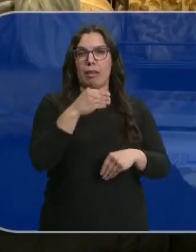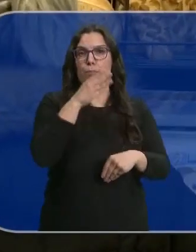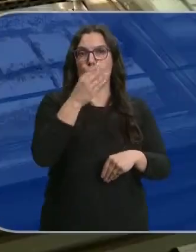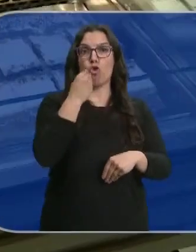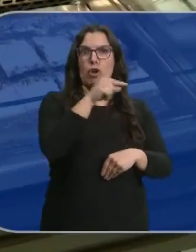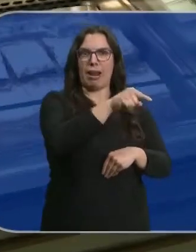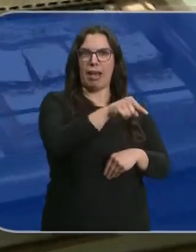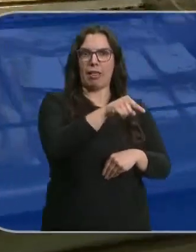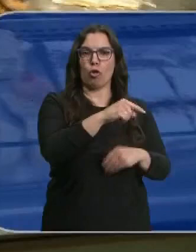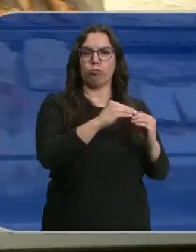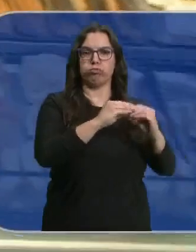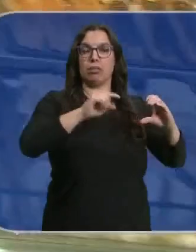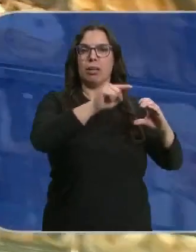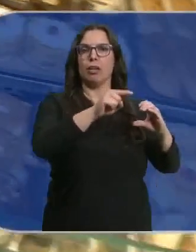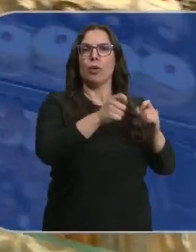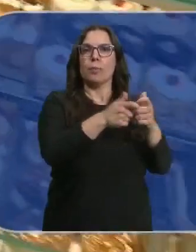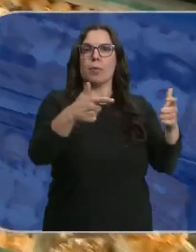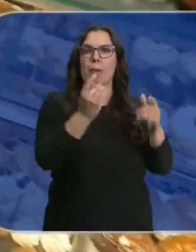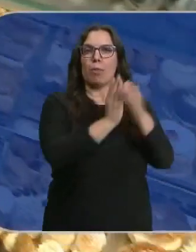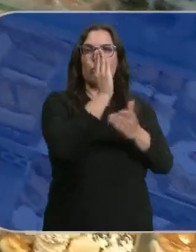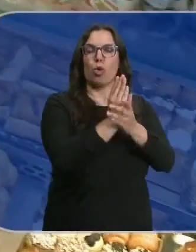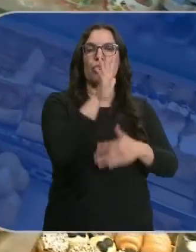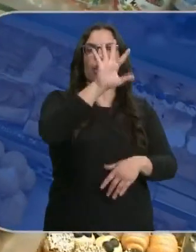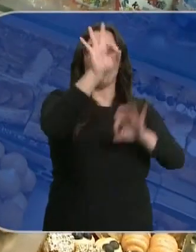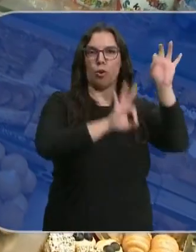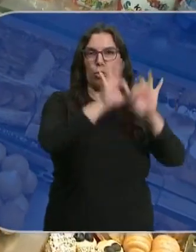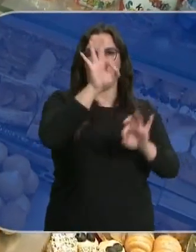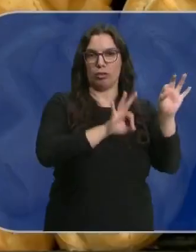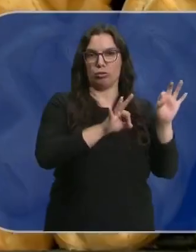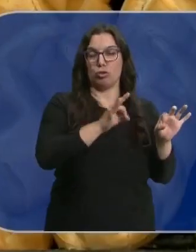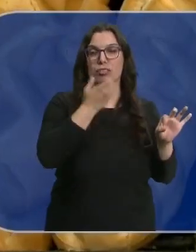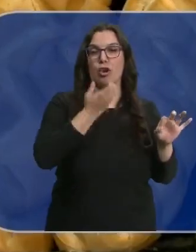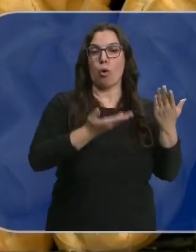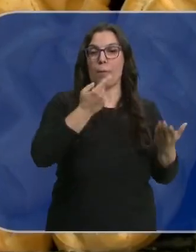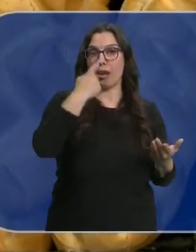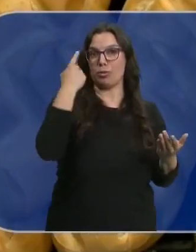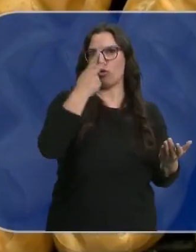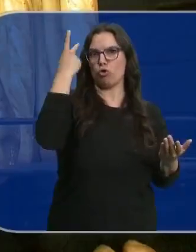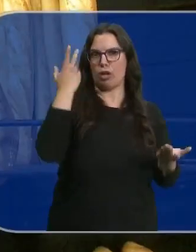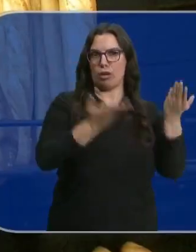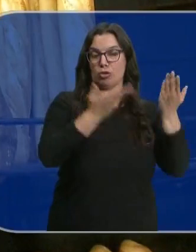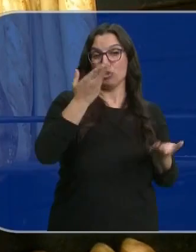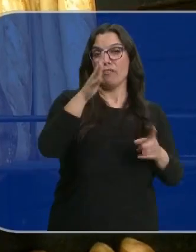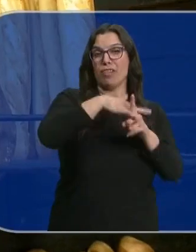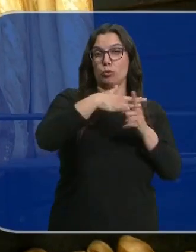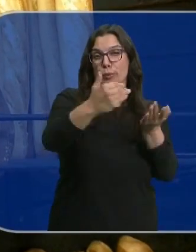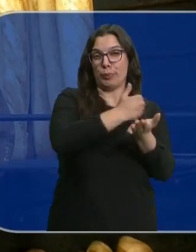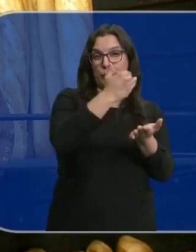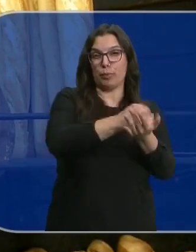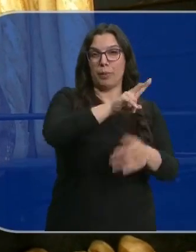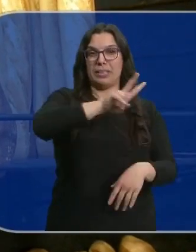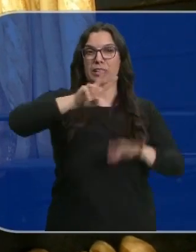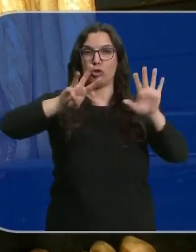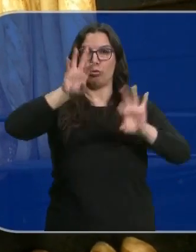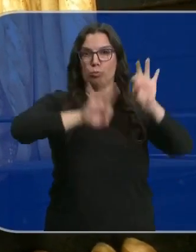congeladas, su producción aumentó un 5% en 2022 con respecto a 2021 y su facturación lo hizo casi en un